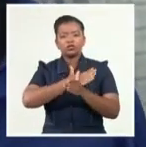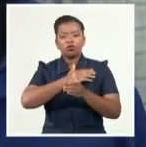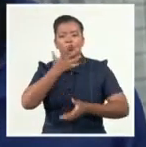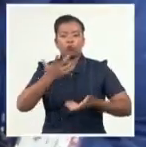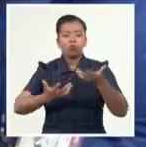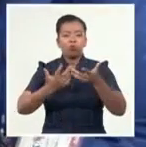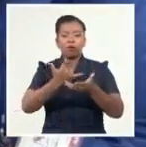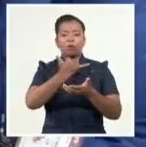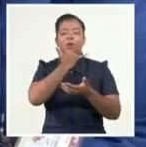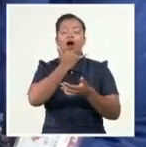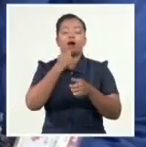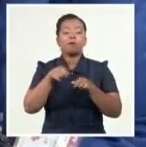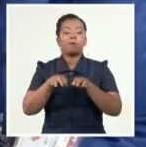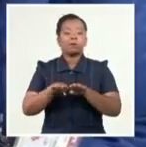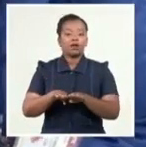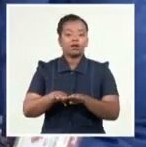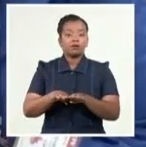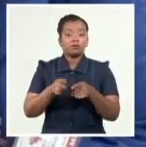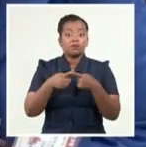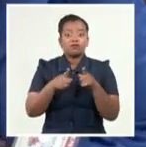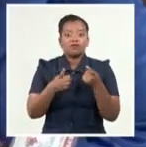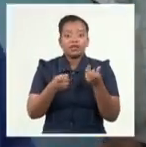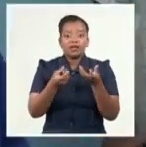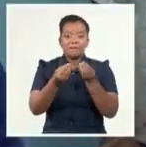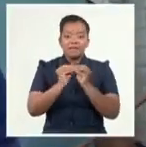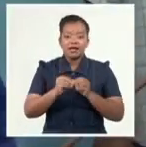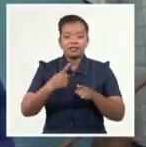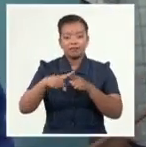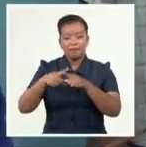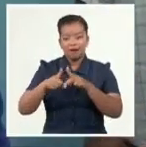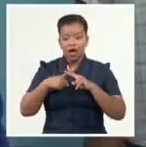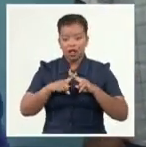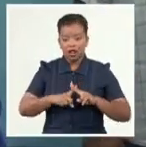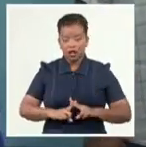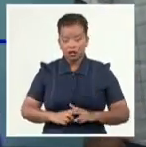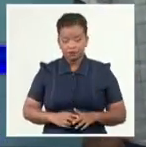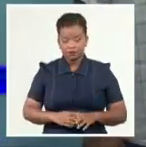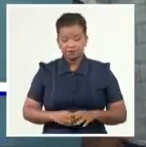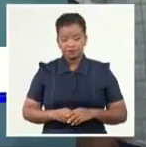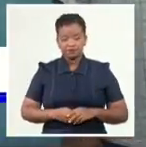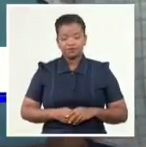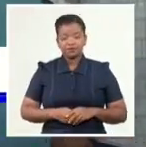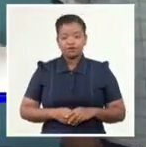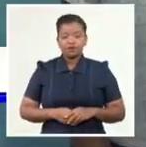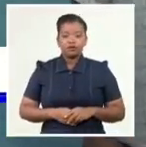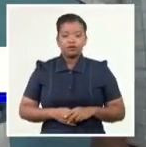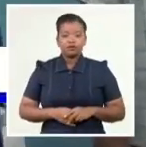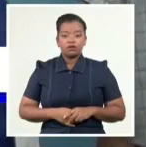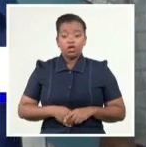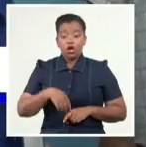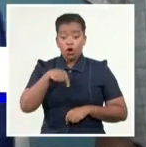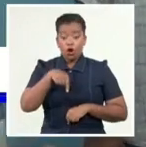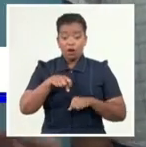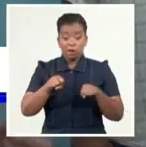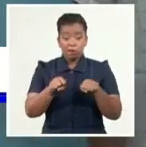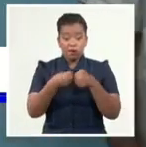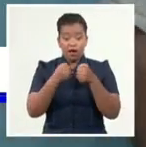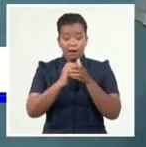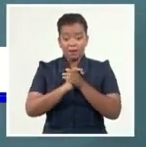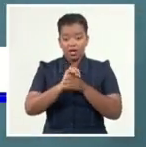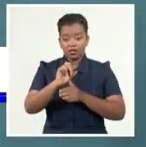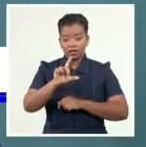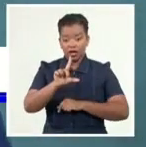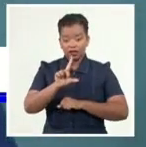espera por la llegada al país de partes y piezas. Lo que hay hoy en averiado, en Mariel 6, en